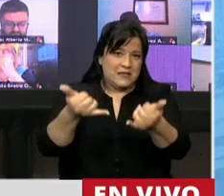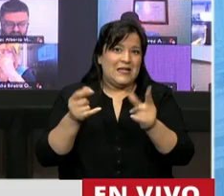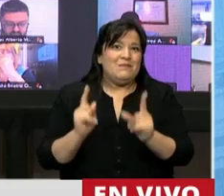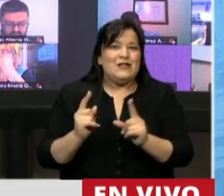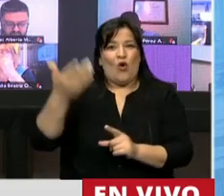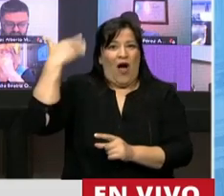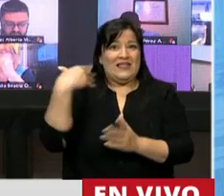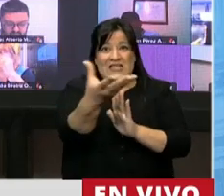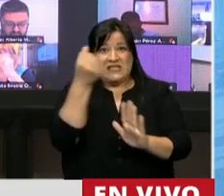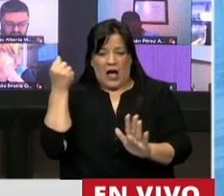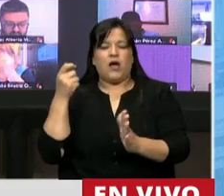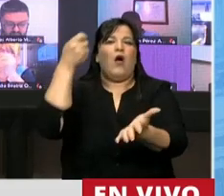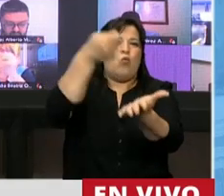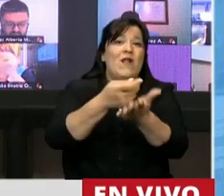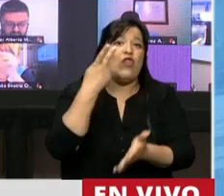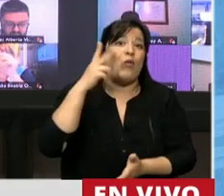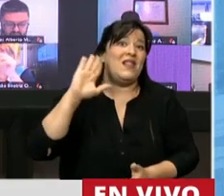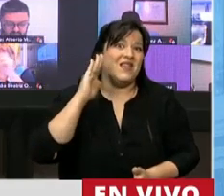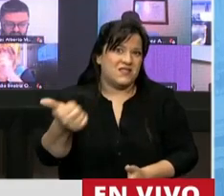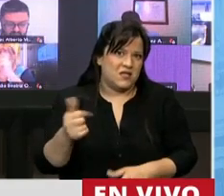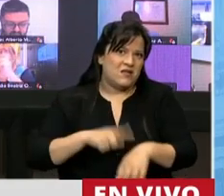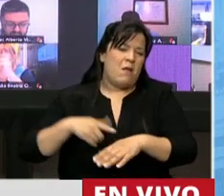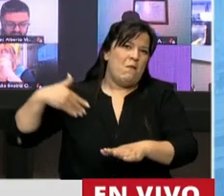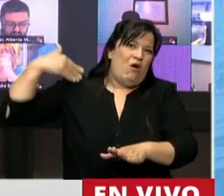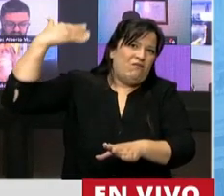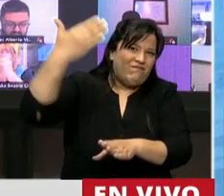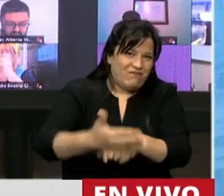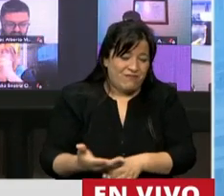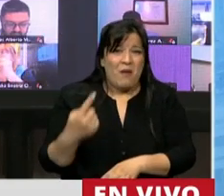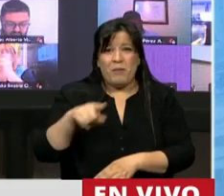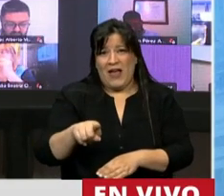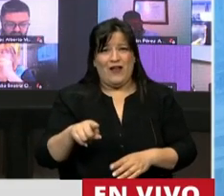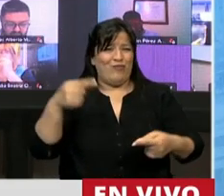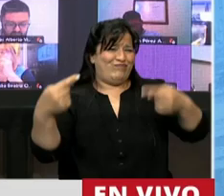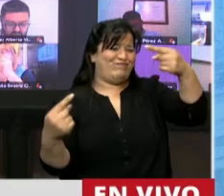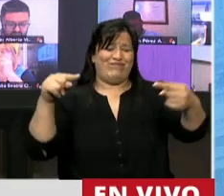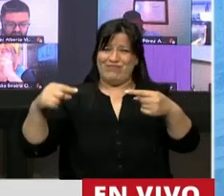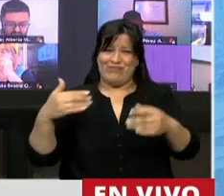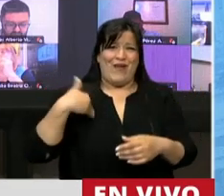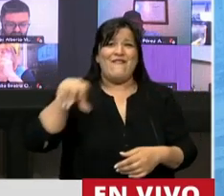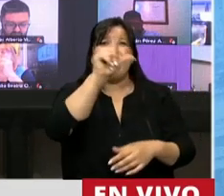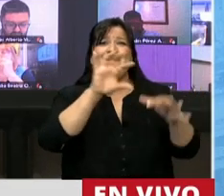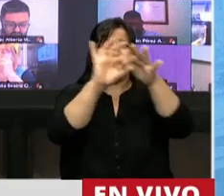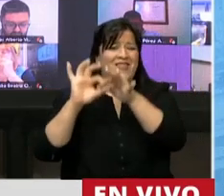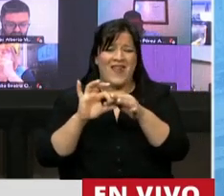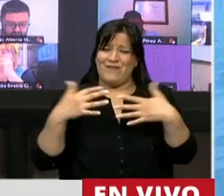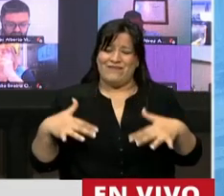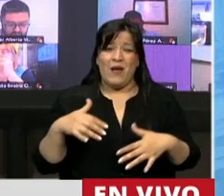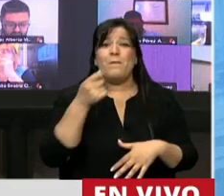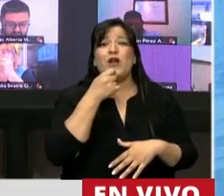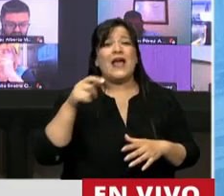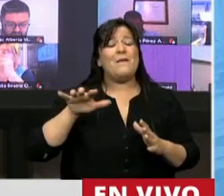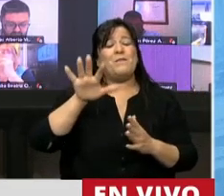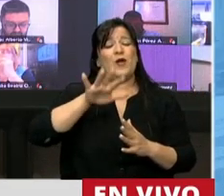coparticipación ese federalismo está herido porque por ejemplo en el AMBA en la ciudad de Buenos Aires en el conurbano